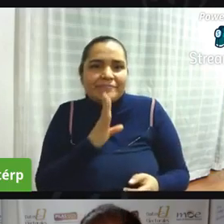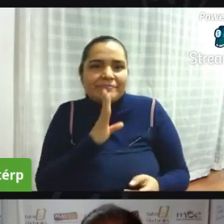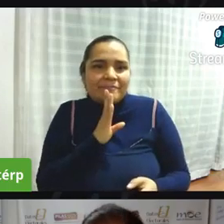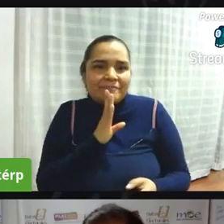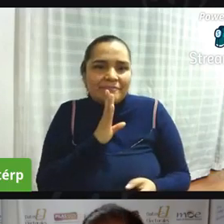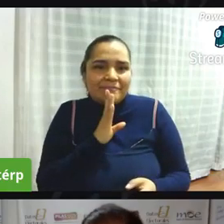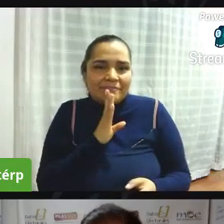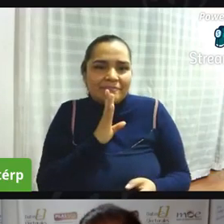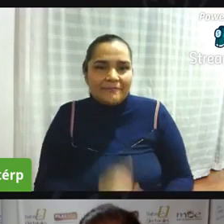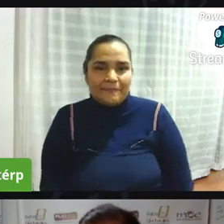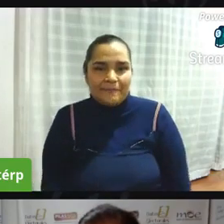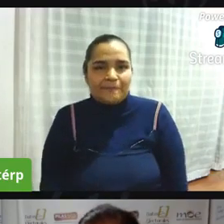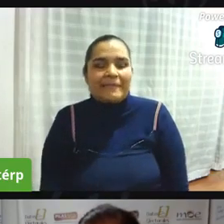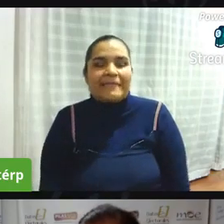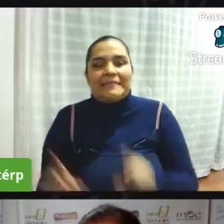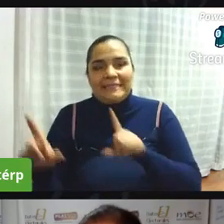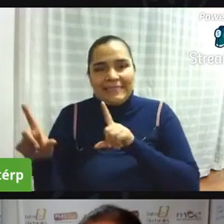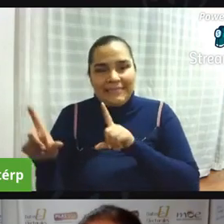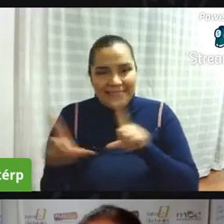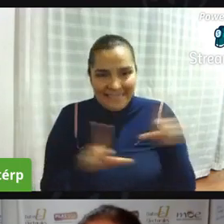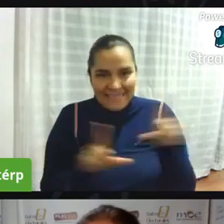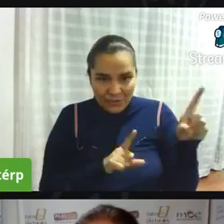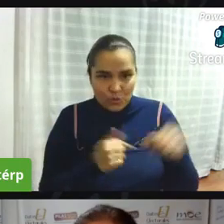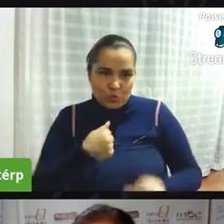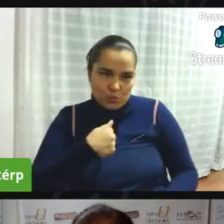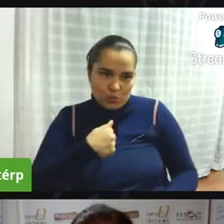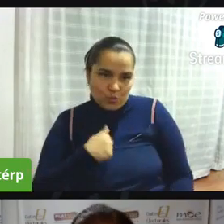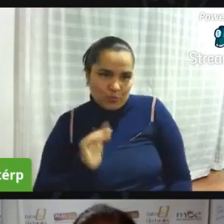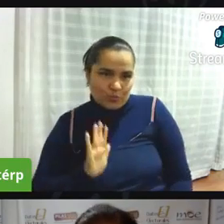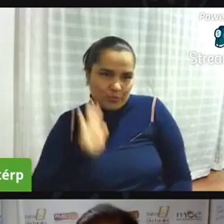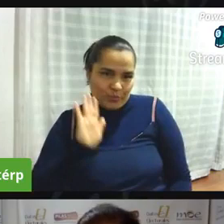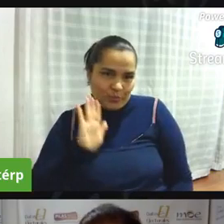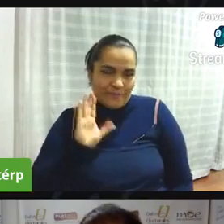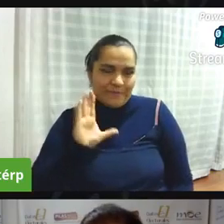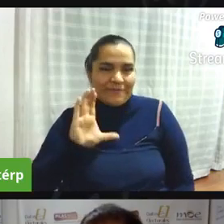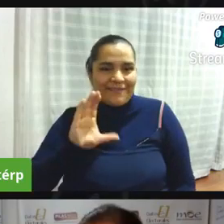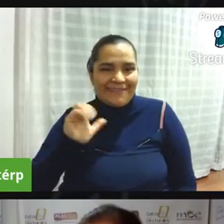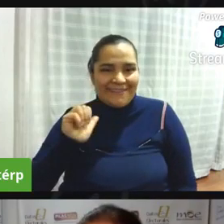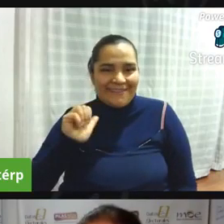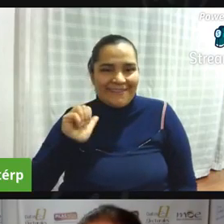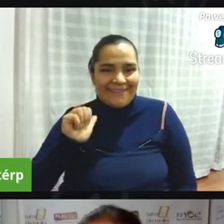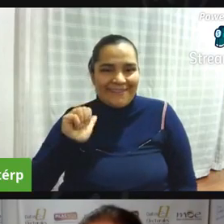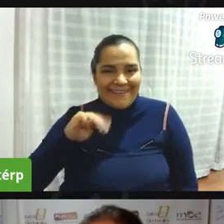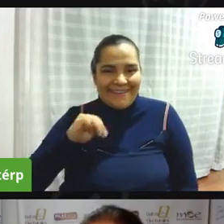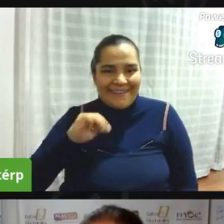listo entonces aquí pido la palabra señor camilo terminemos con esa